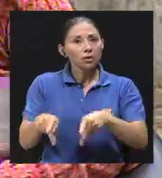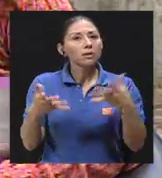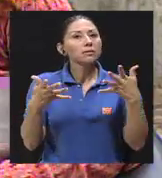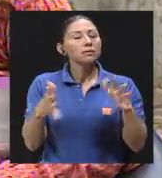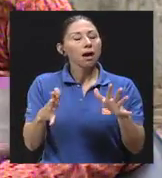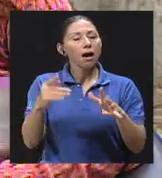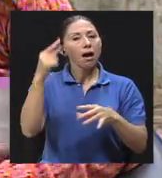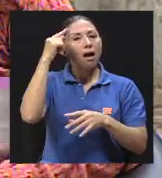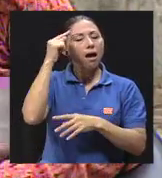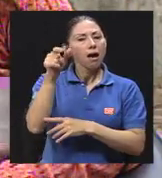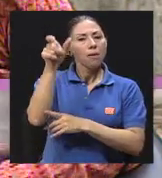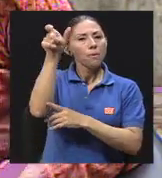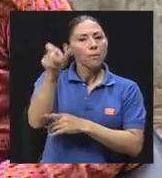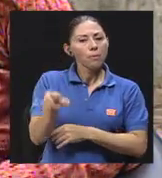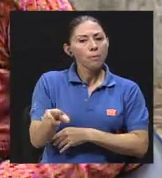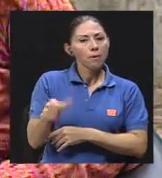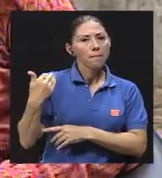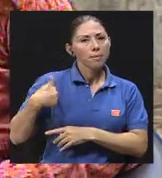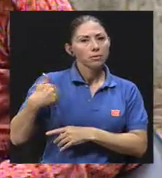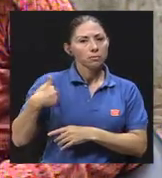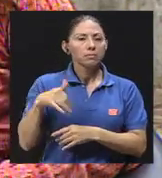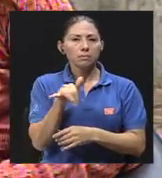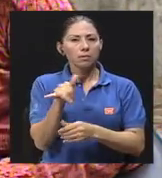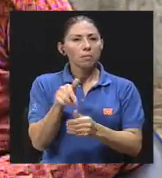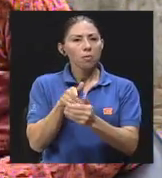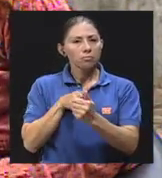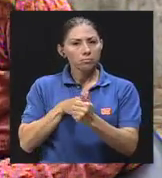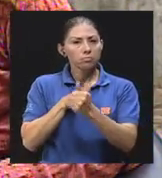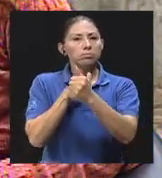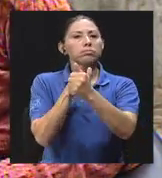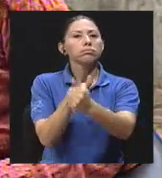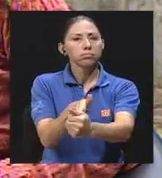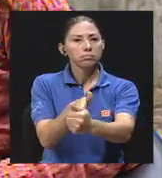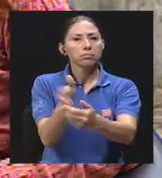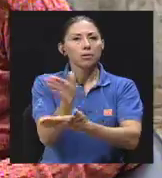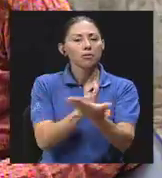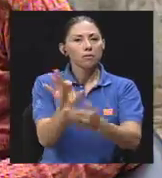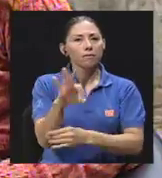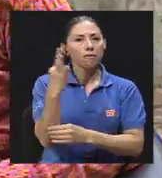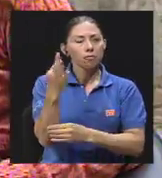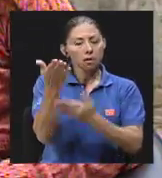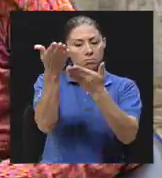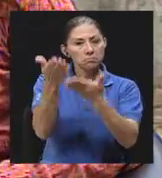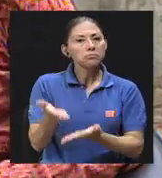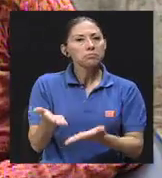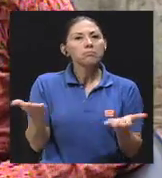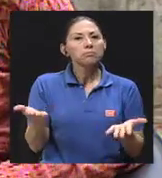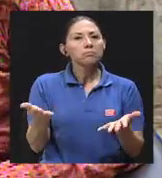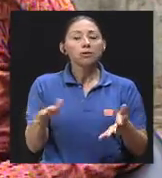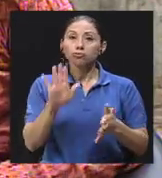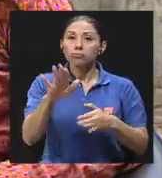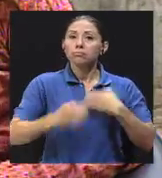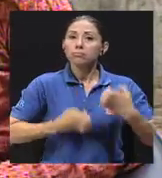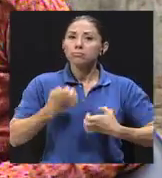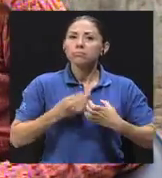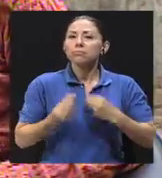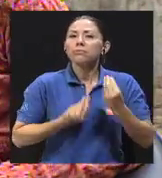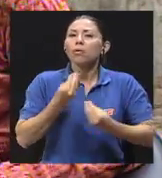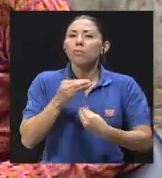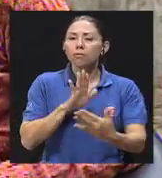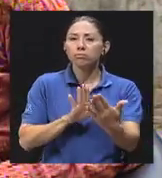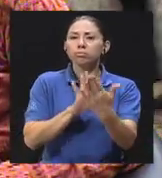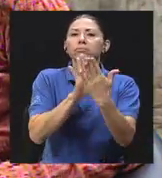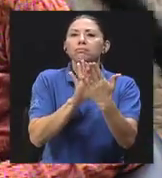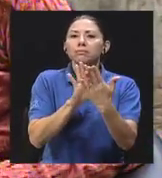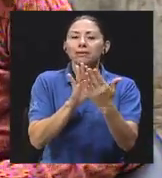figura masculina que los han guiado de cierta manera a actuar durante sus emociones. Y especialmente cuando se exponen frente a